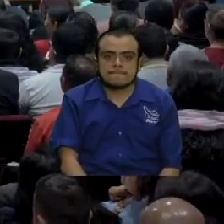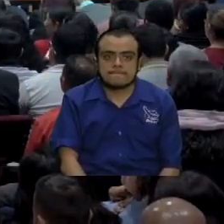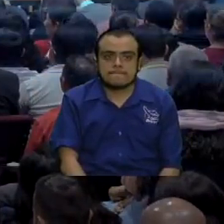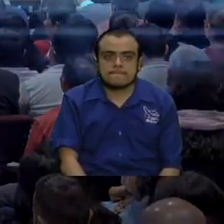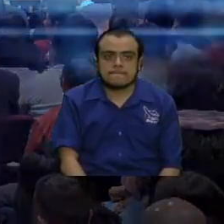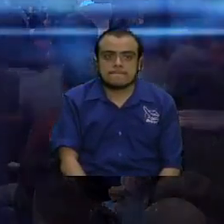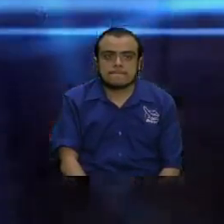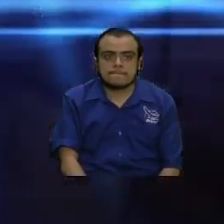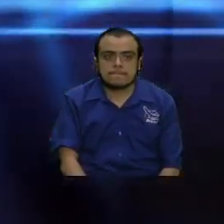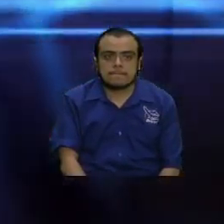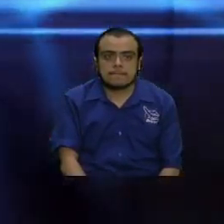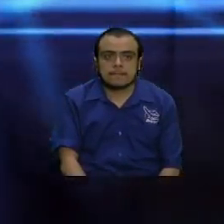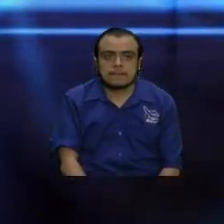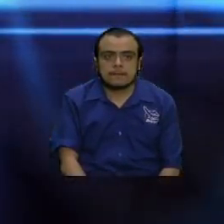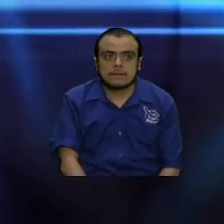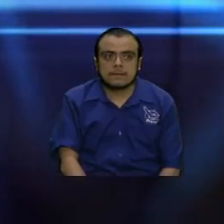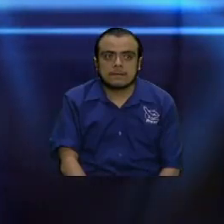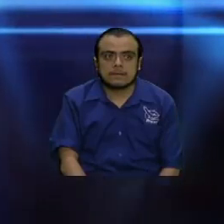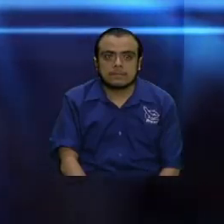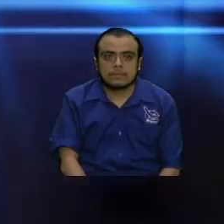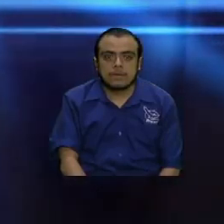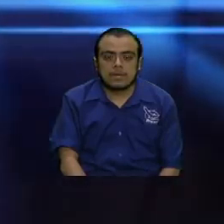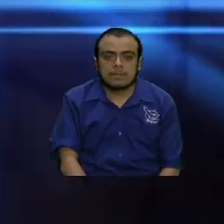Pero no la hipocresía que dice Google.